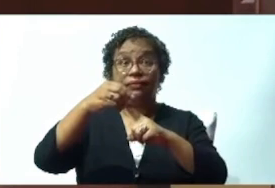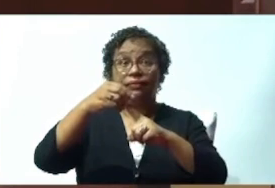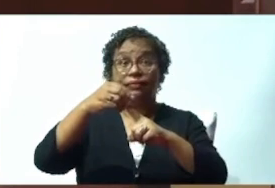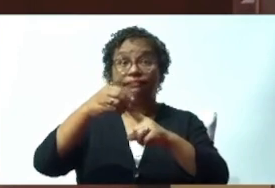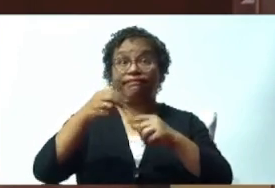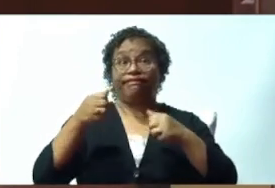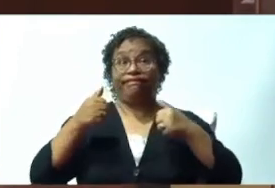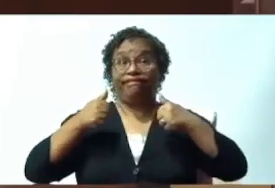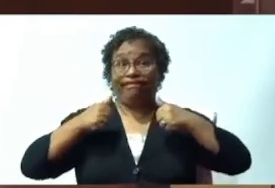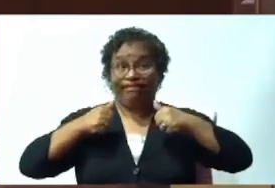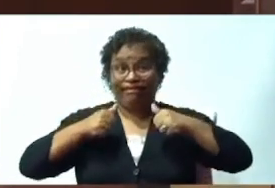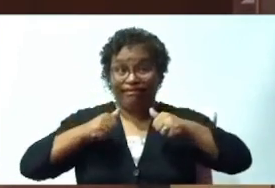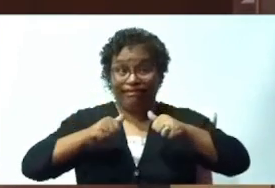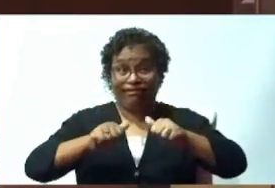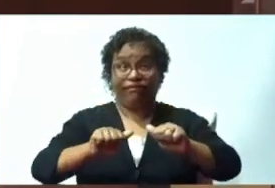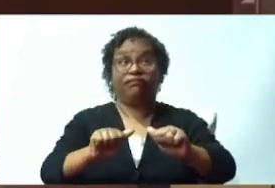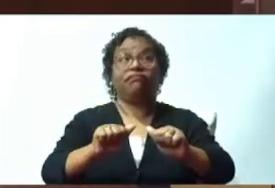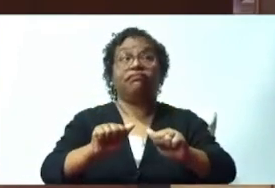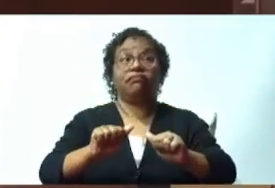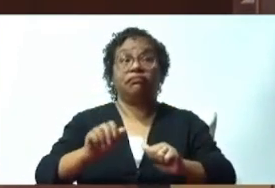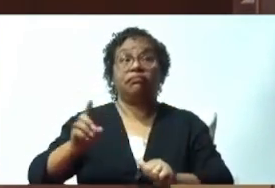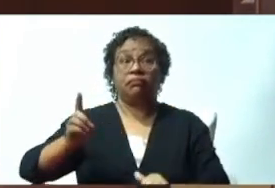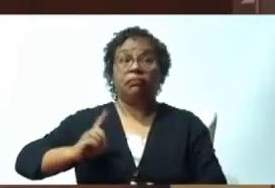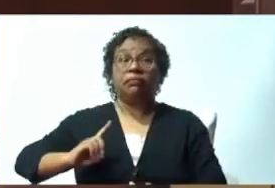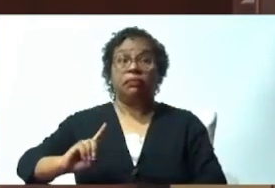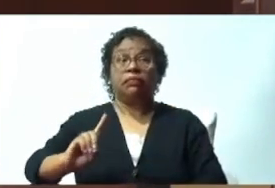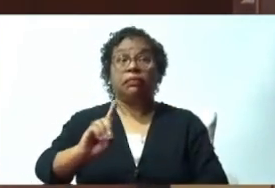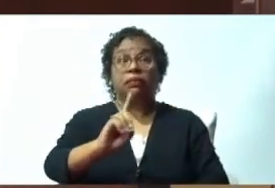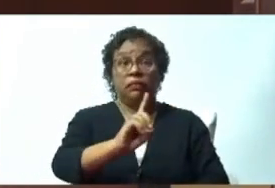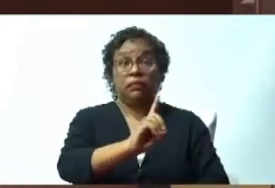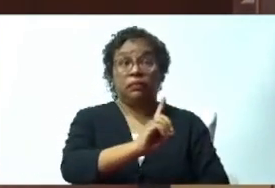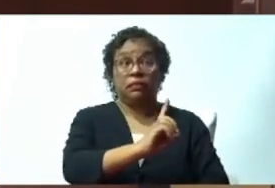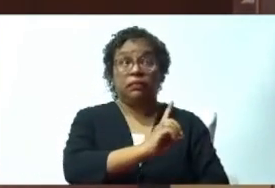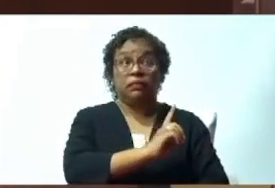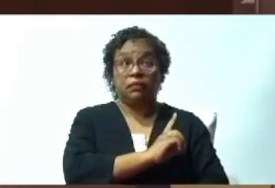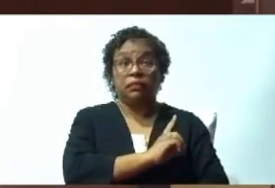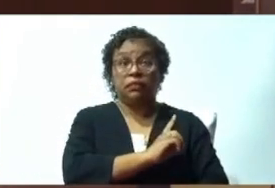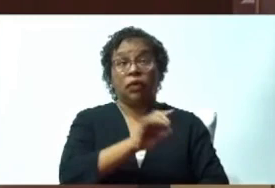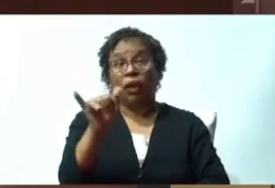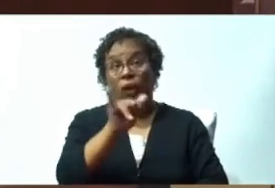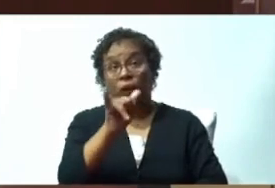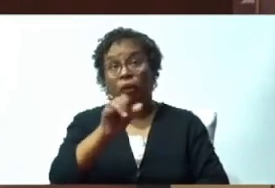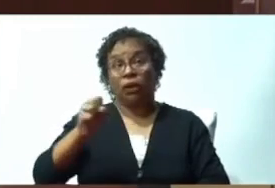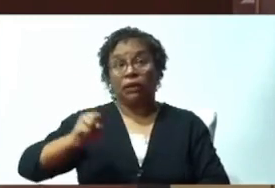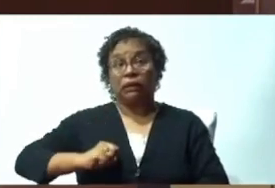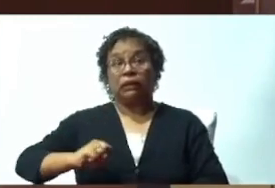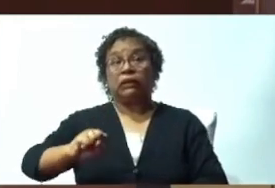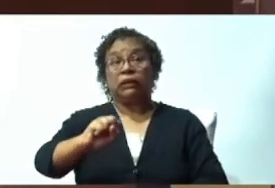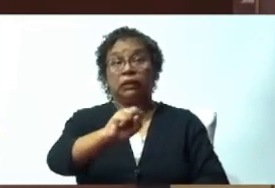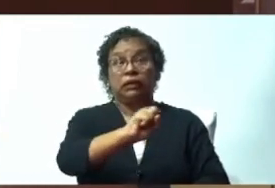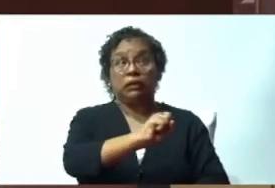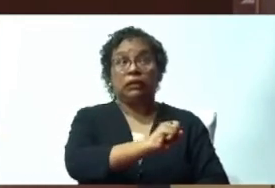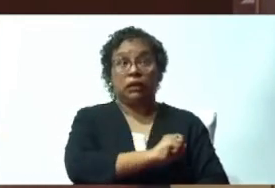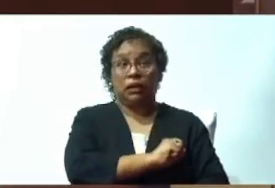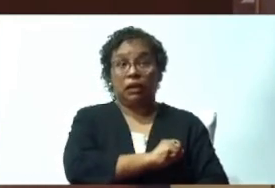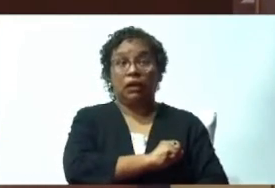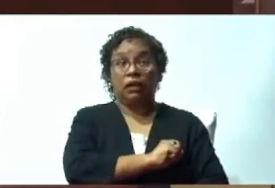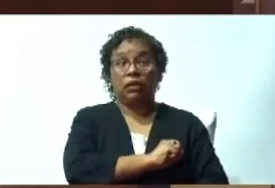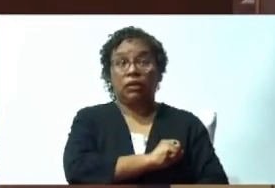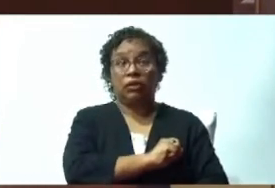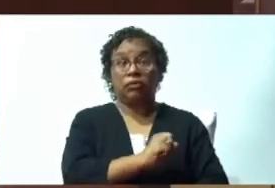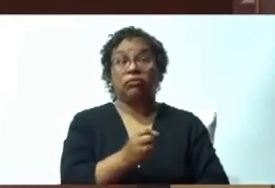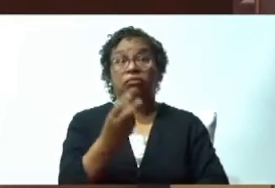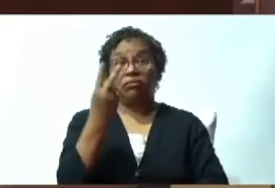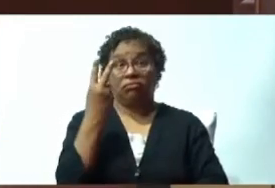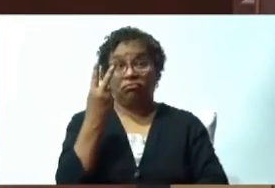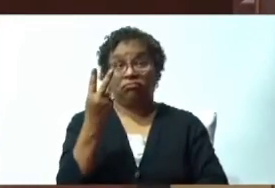la Cámara, y en esto tengo que hablar también por el Senado de la República, que ambas cámaras o